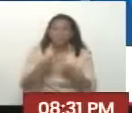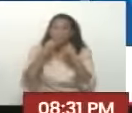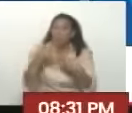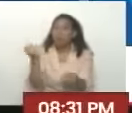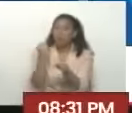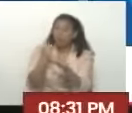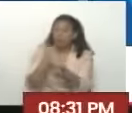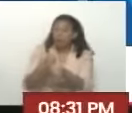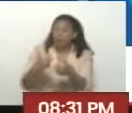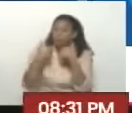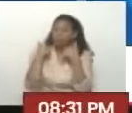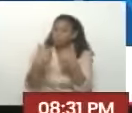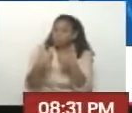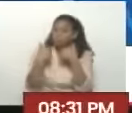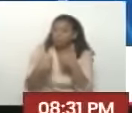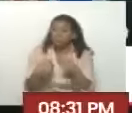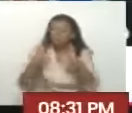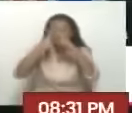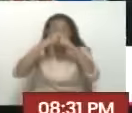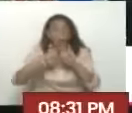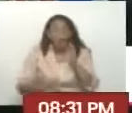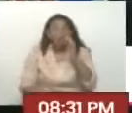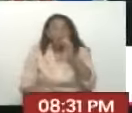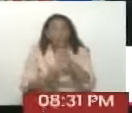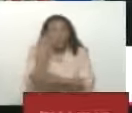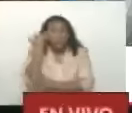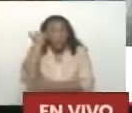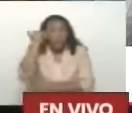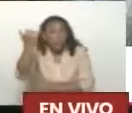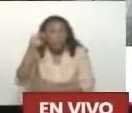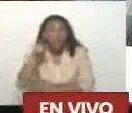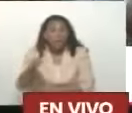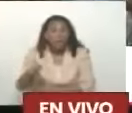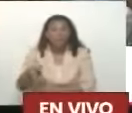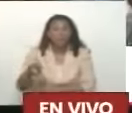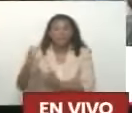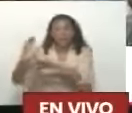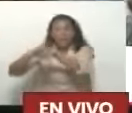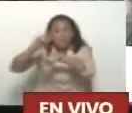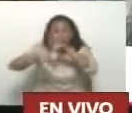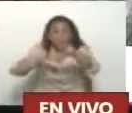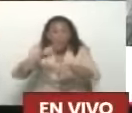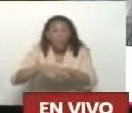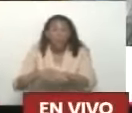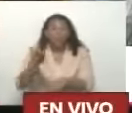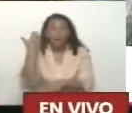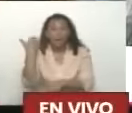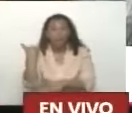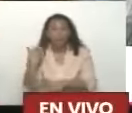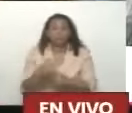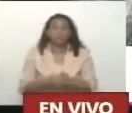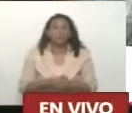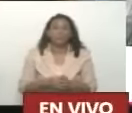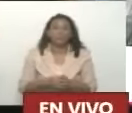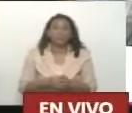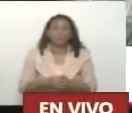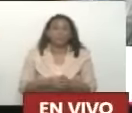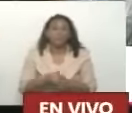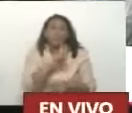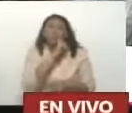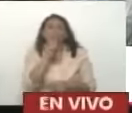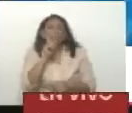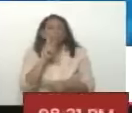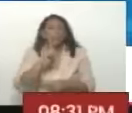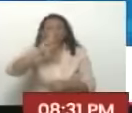gobierna Fíjate Todo esto nació Y ayer la consulta ¿Qué temas priorizaron? Ok ¿Cómo que te llamas tú?